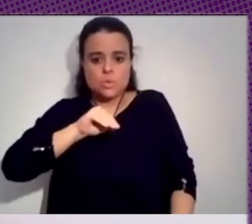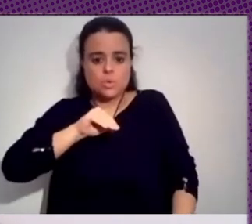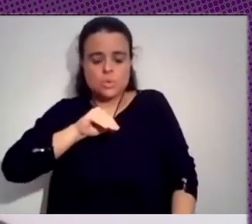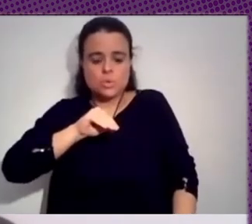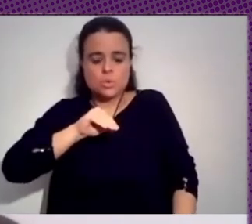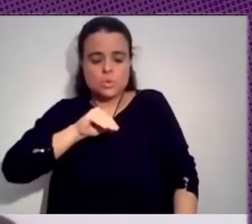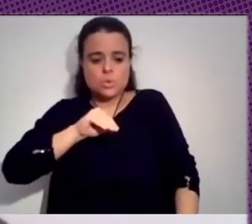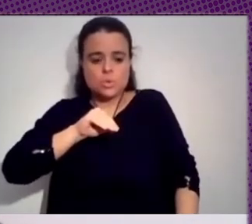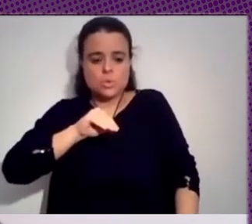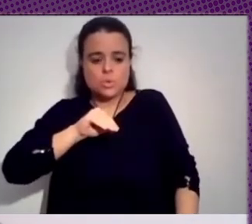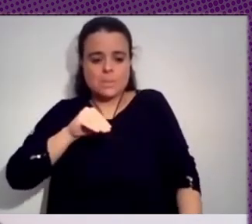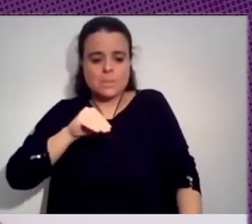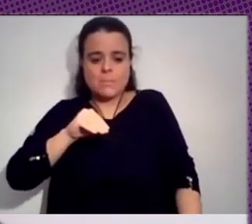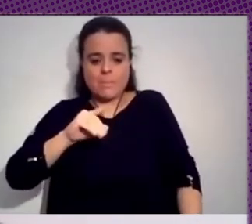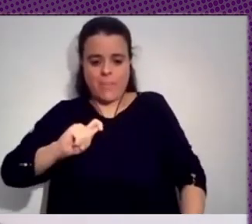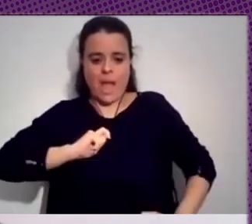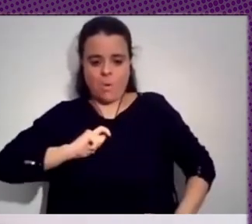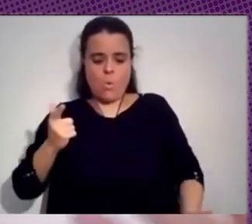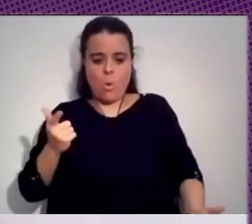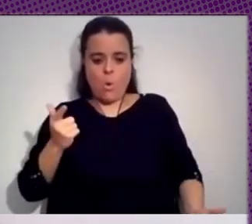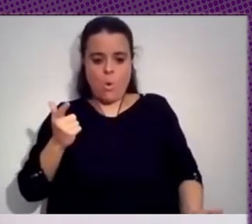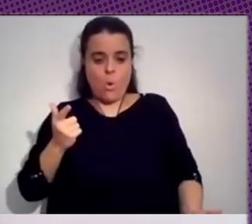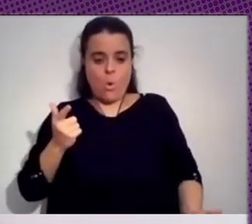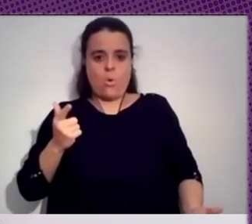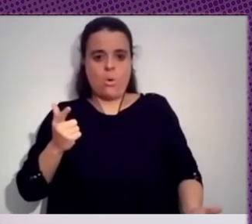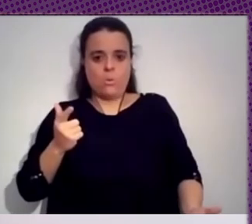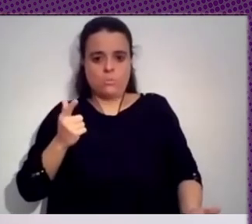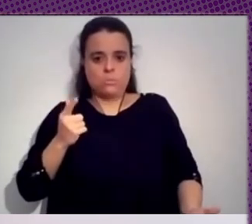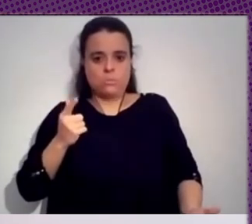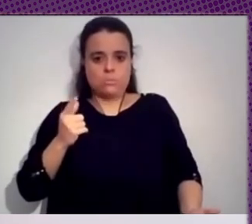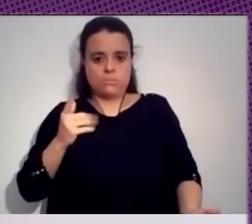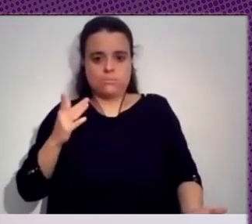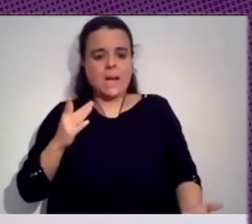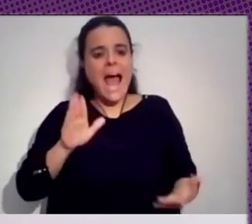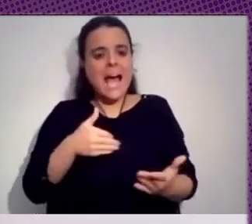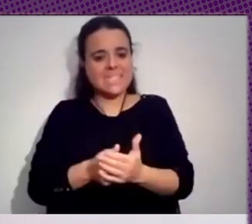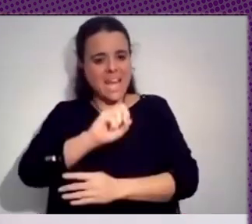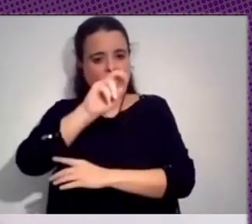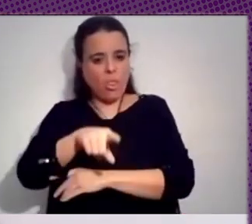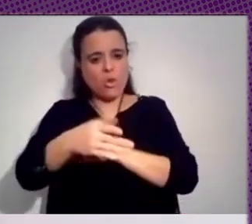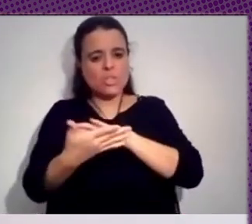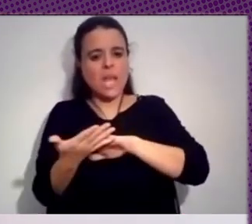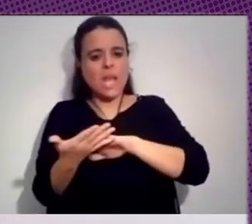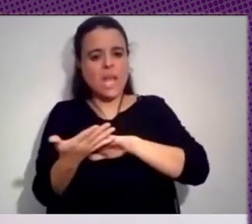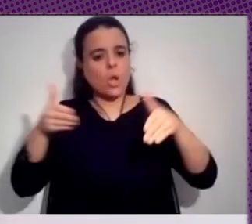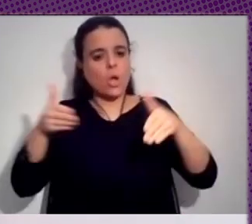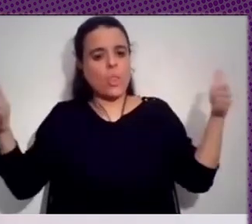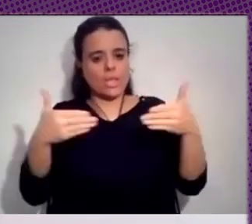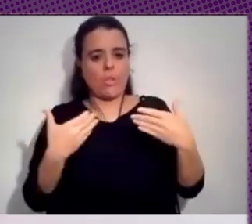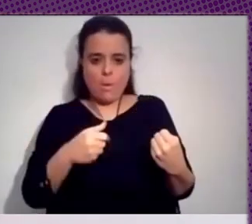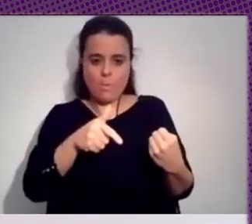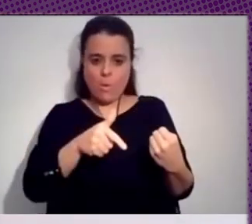dónde vienen los tiros o incluso dando la razón a estos que estáis hablando de la concentración del poder en medios de comunicación o esta triple